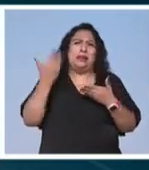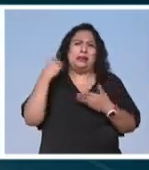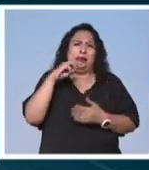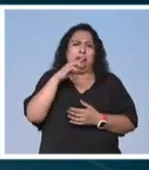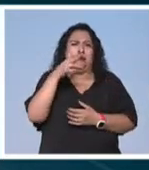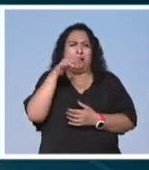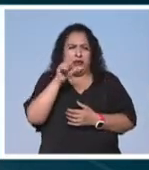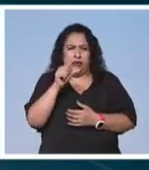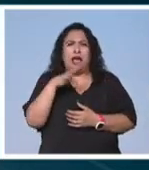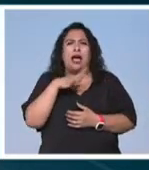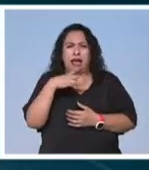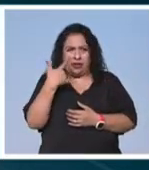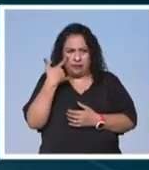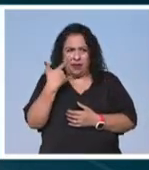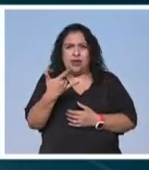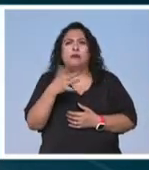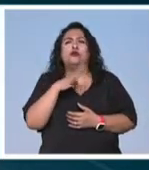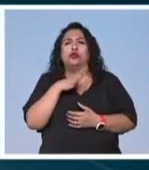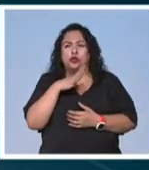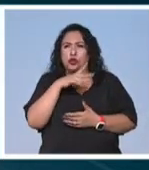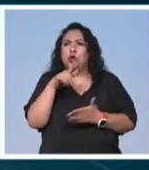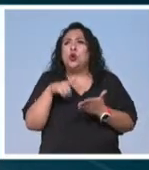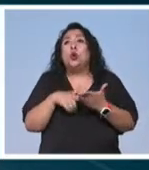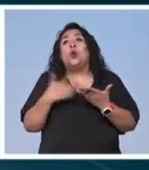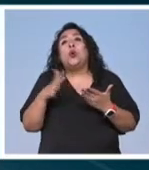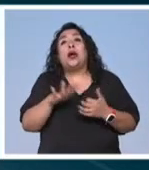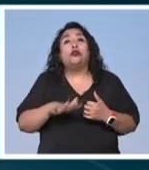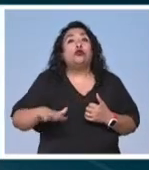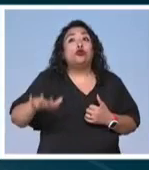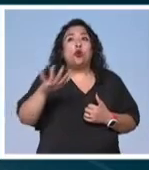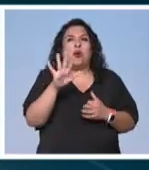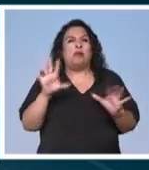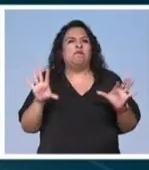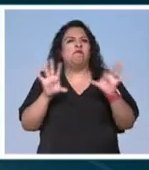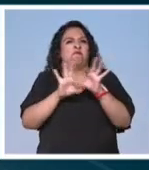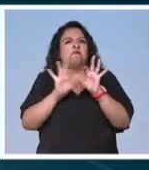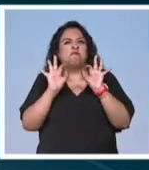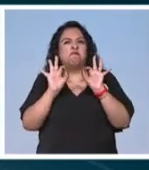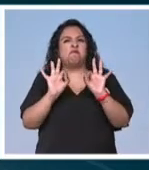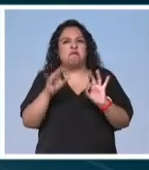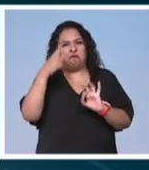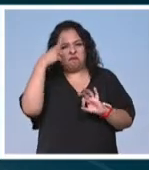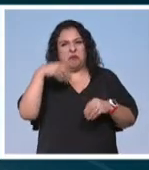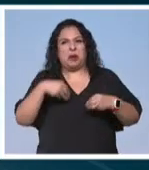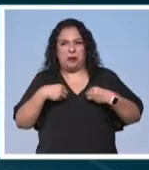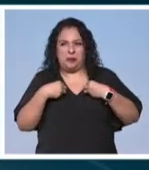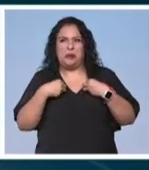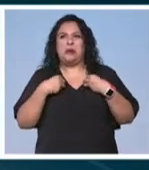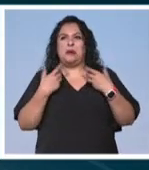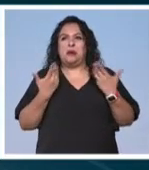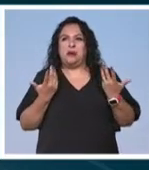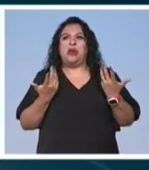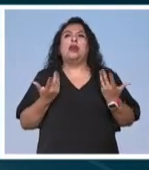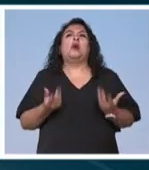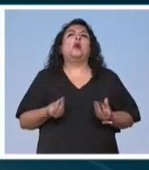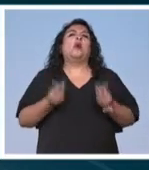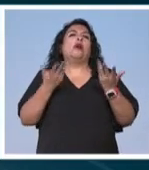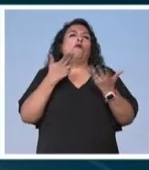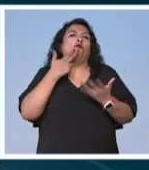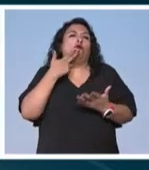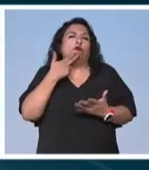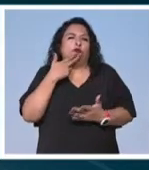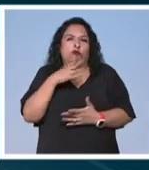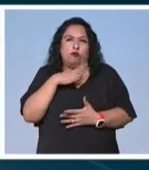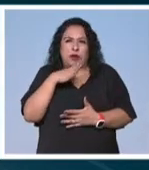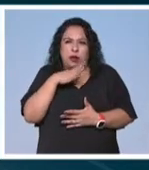mayas ya encontraban en este sitio una zona muy adecuada para vivir por la cantidad de recursos